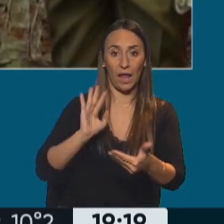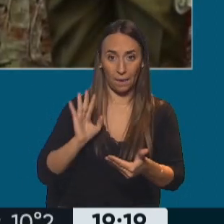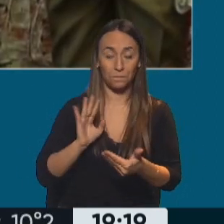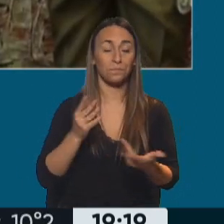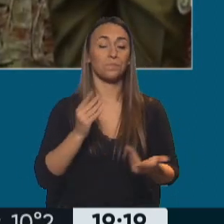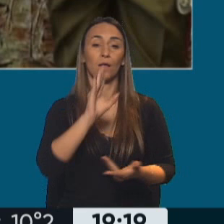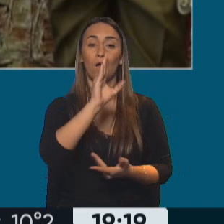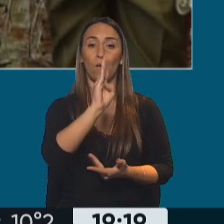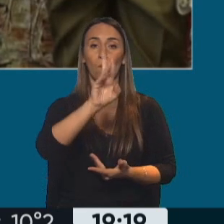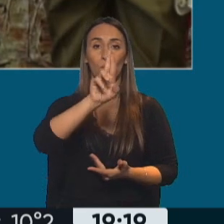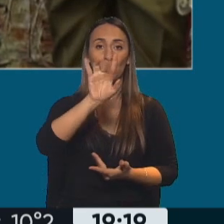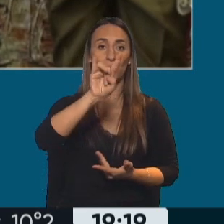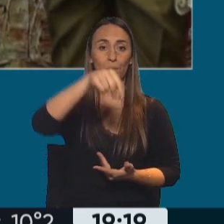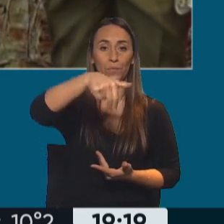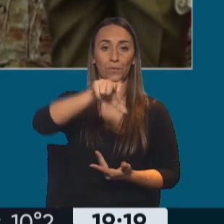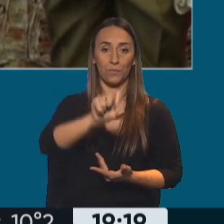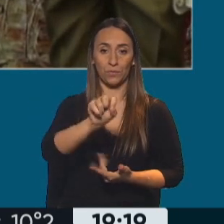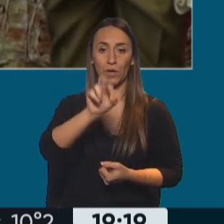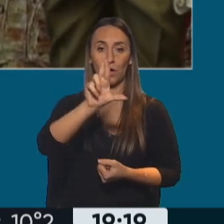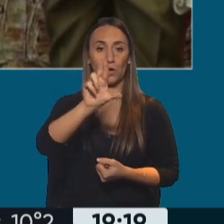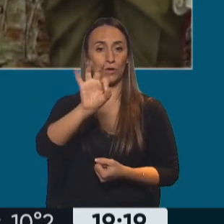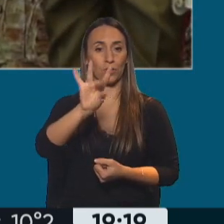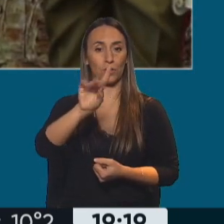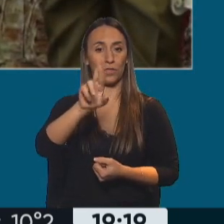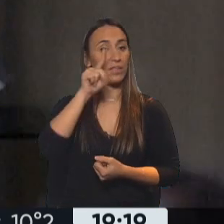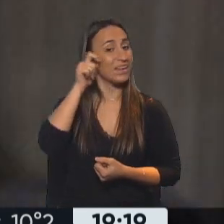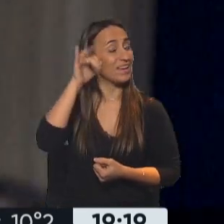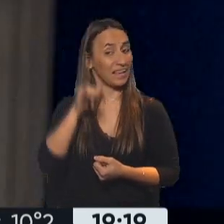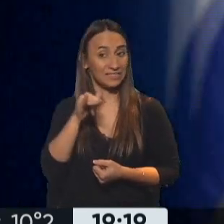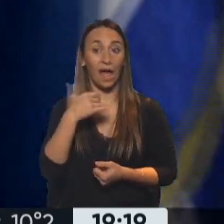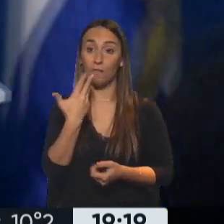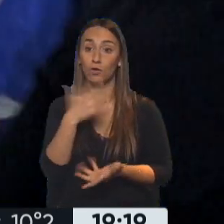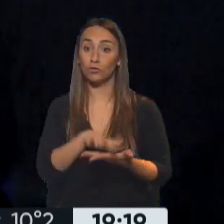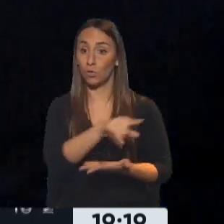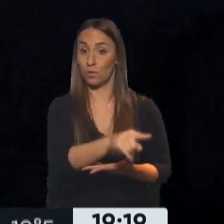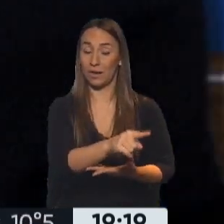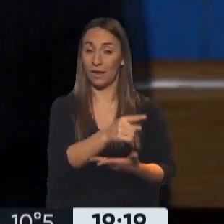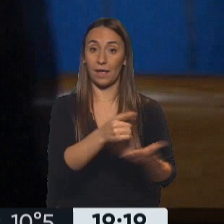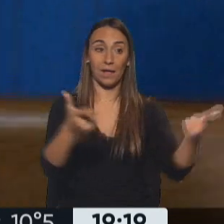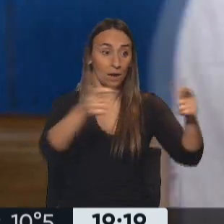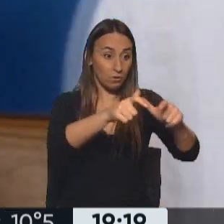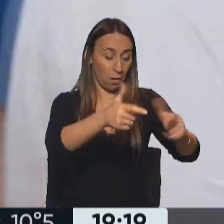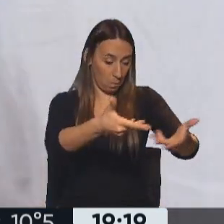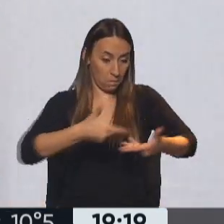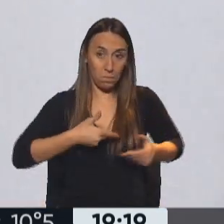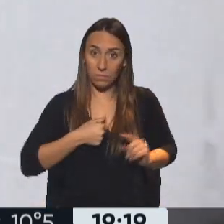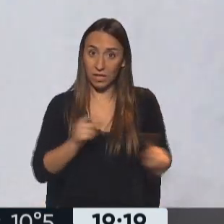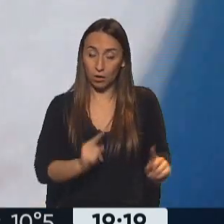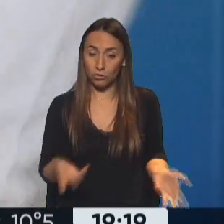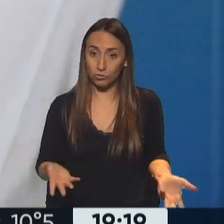referencia justamente a esta cumbre y a esta invitación que nos llegó. A ver qué nos dice. Debo denunciar